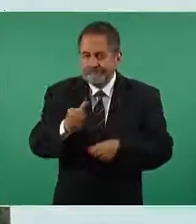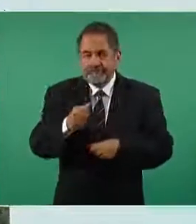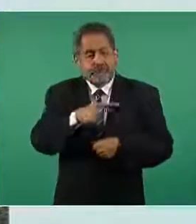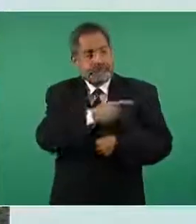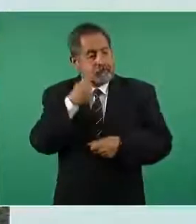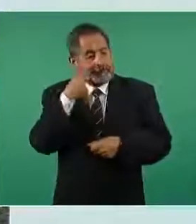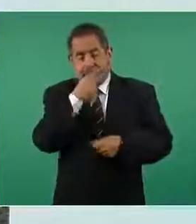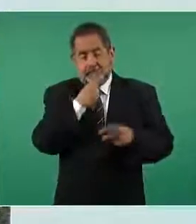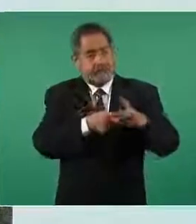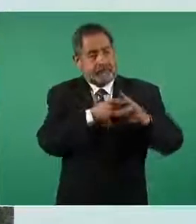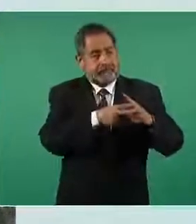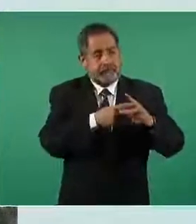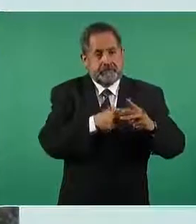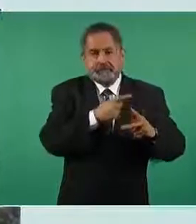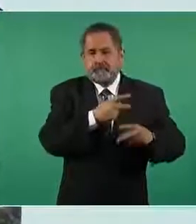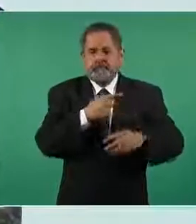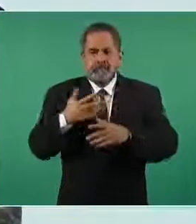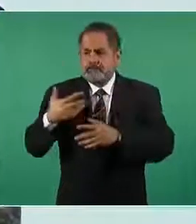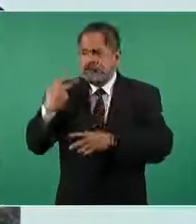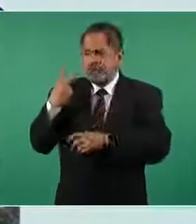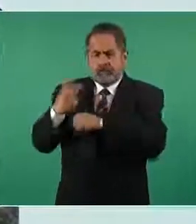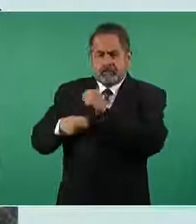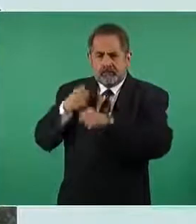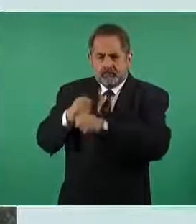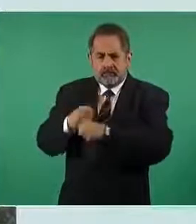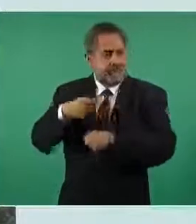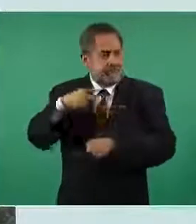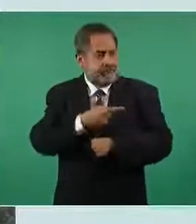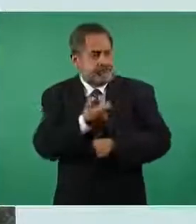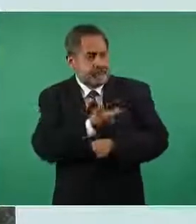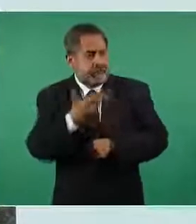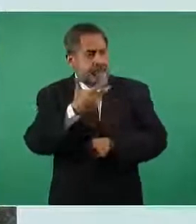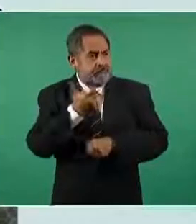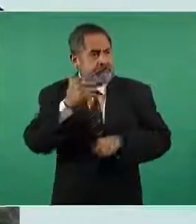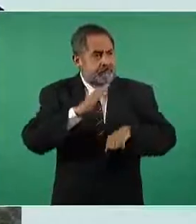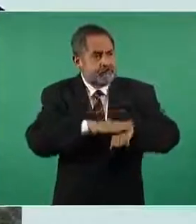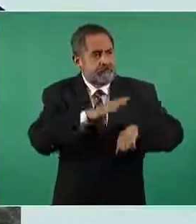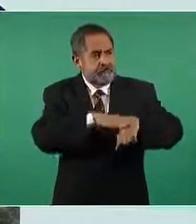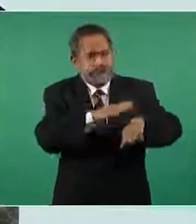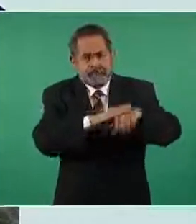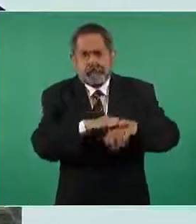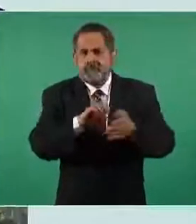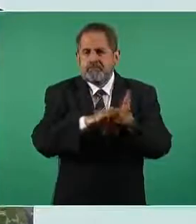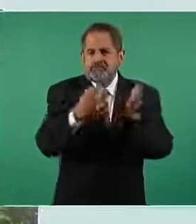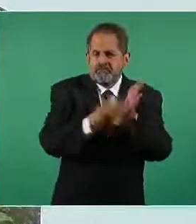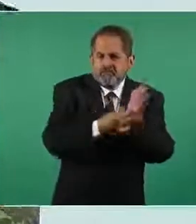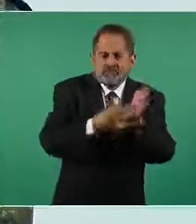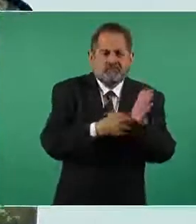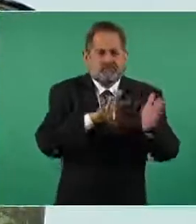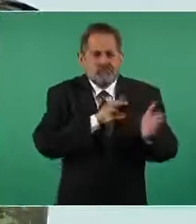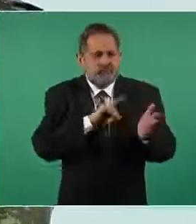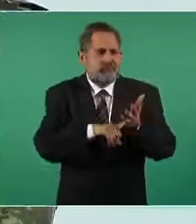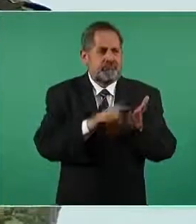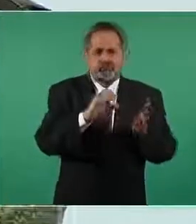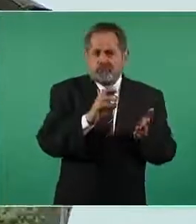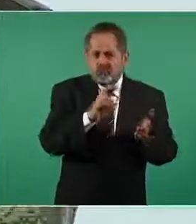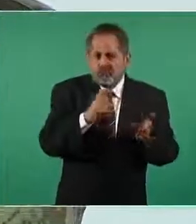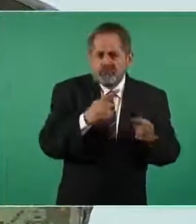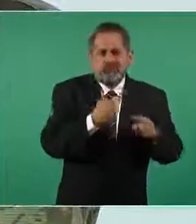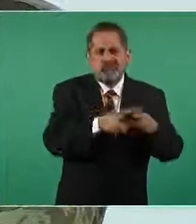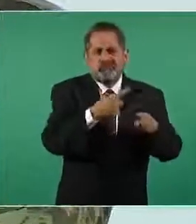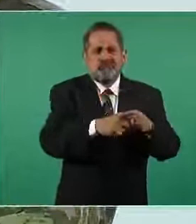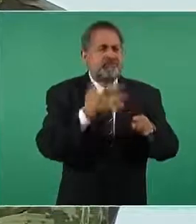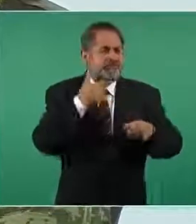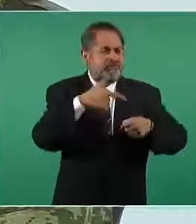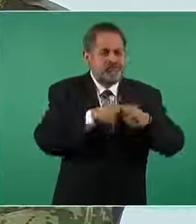de obra ha tenido que afrontar múltiples incrementos en los costos de materiales principalmente como el acero el aluminio el cobre ustedes lo conocen el